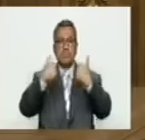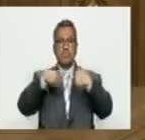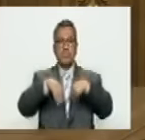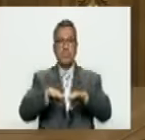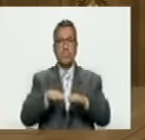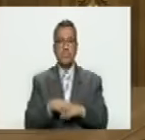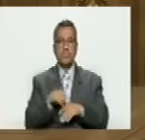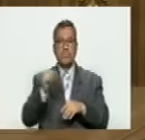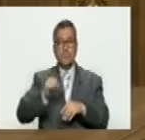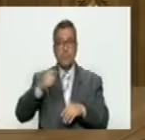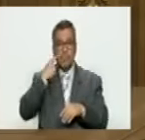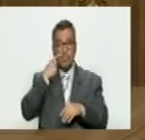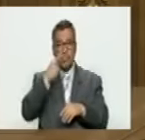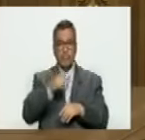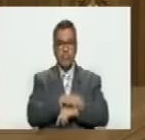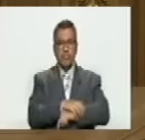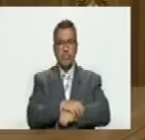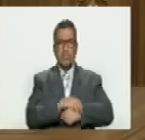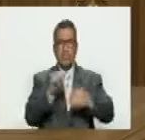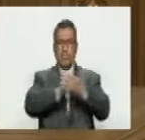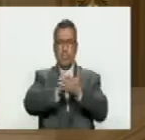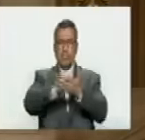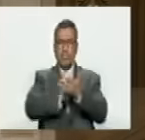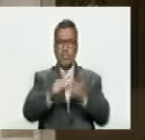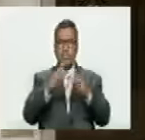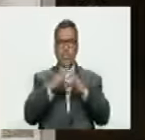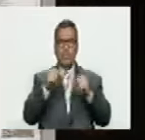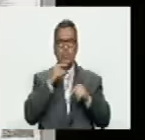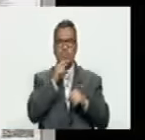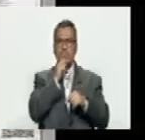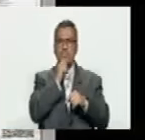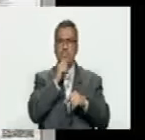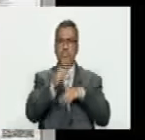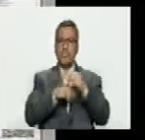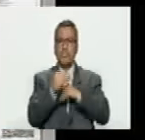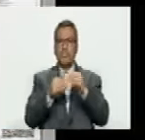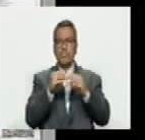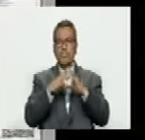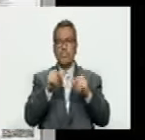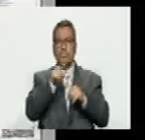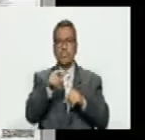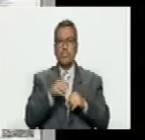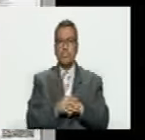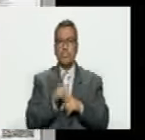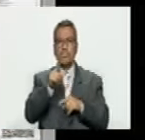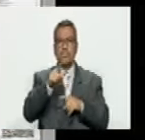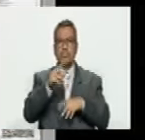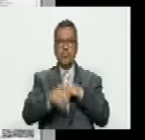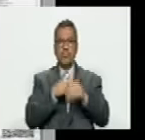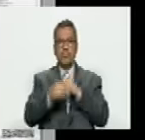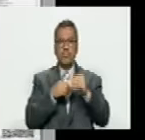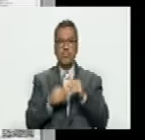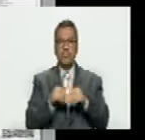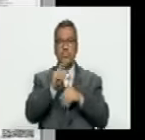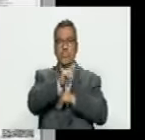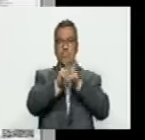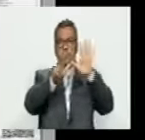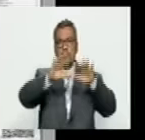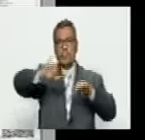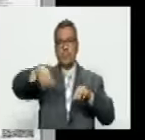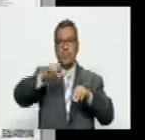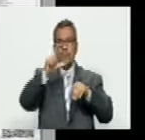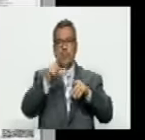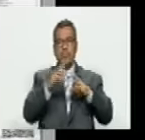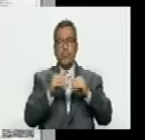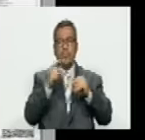ahora si verán el artículo donde salió todo esto ¿quién hizo esto? eso lo hizo el 28 de julio en la noche